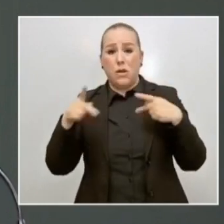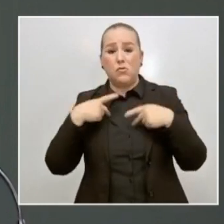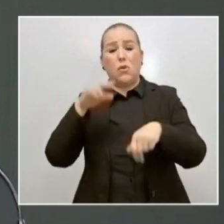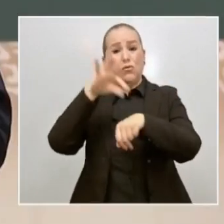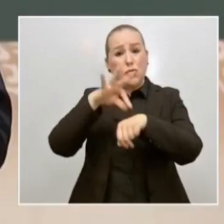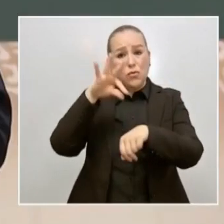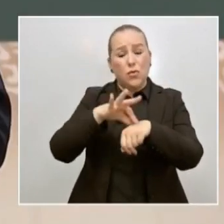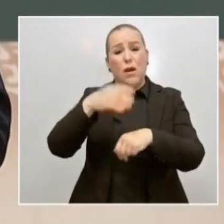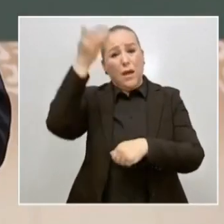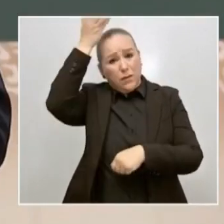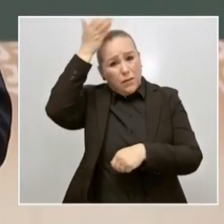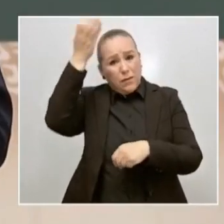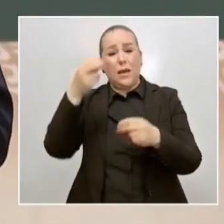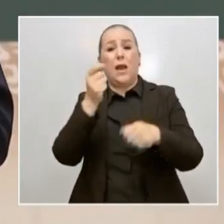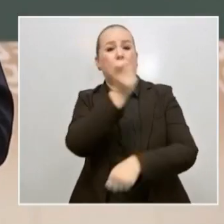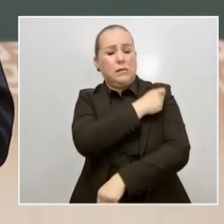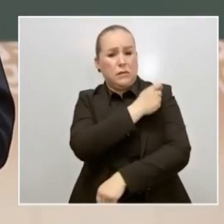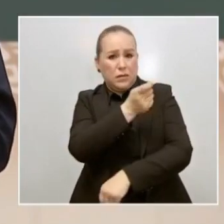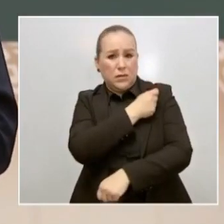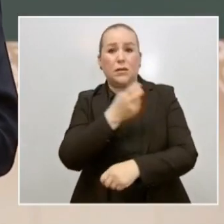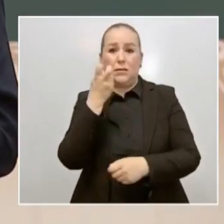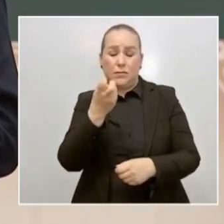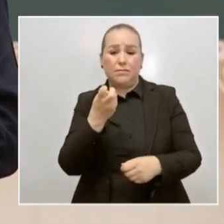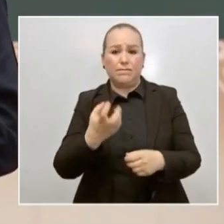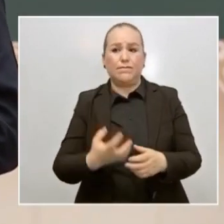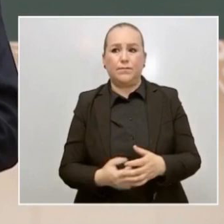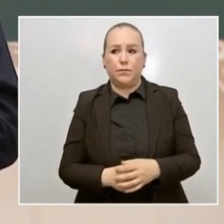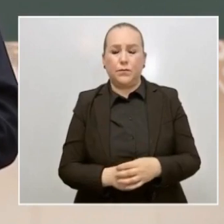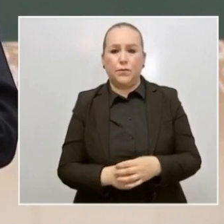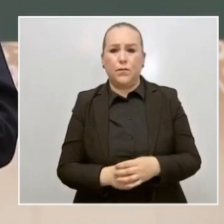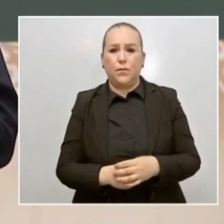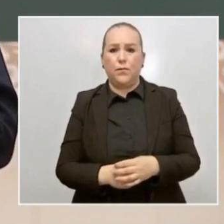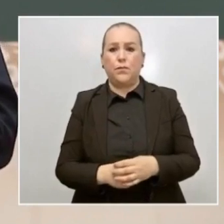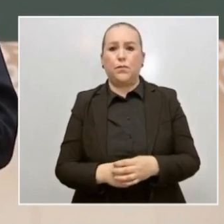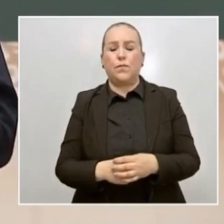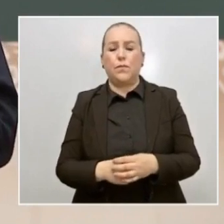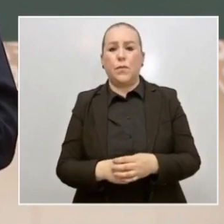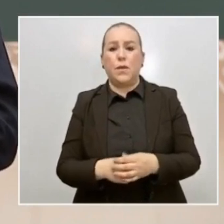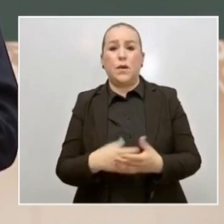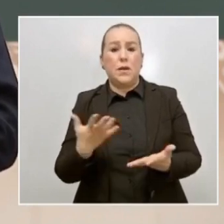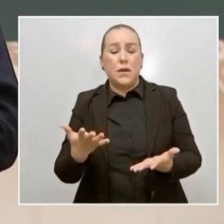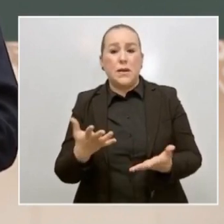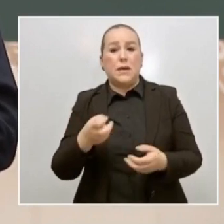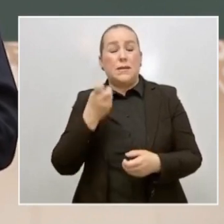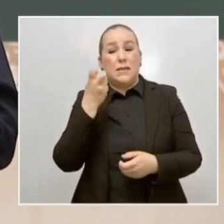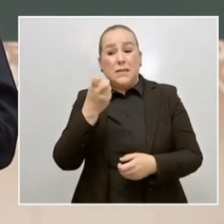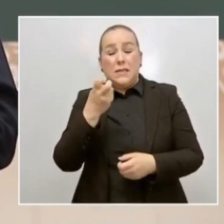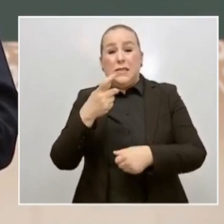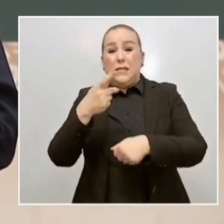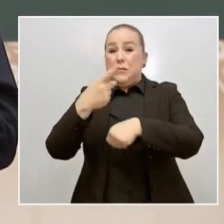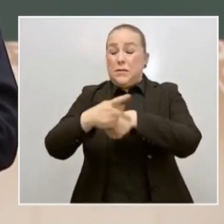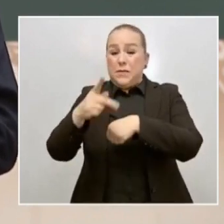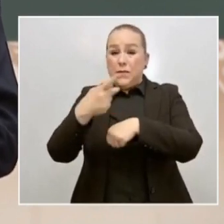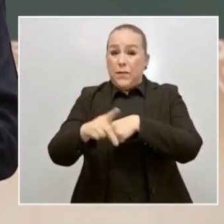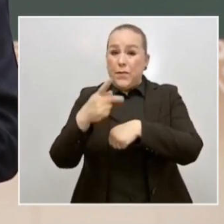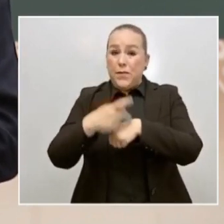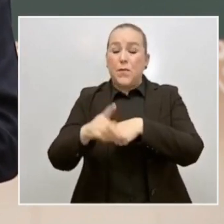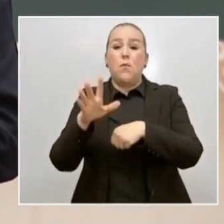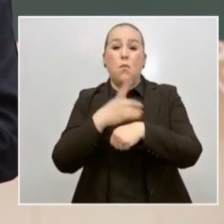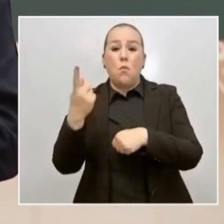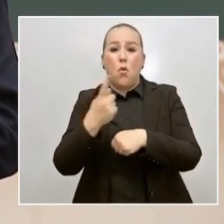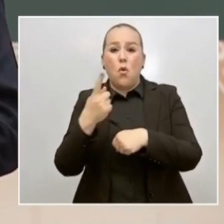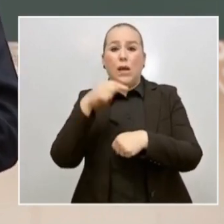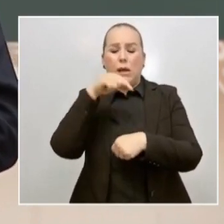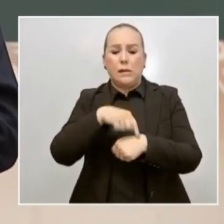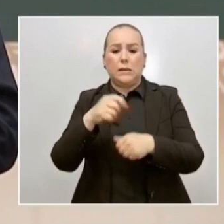personal administrativo. Juegan mucho riesgo, porque están en mucha interacción el personal